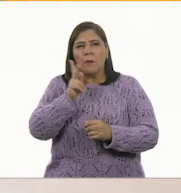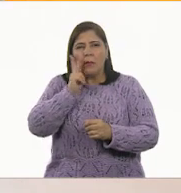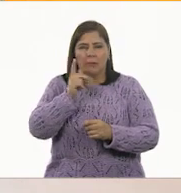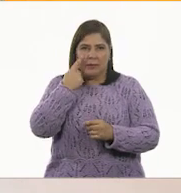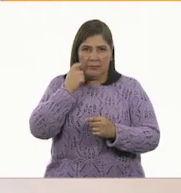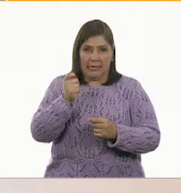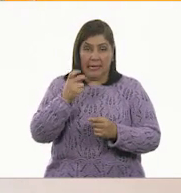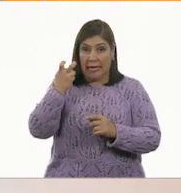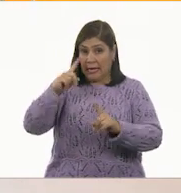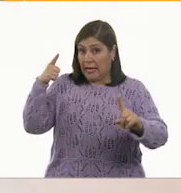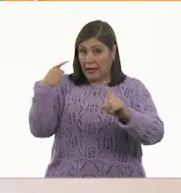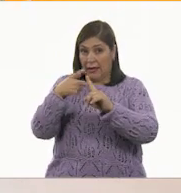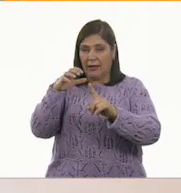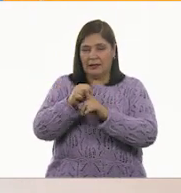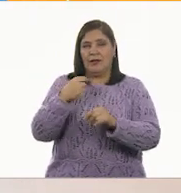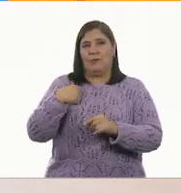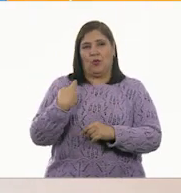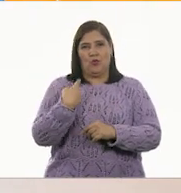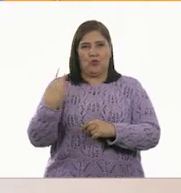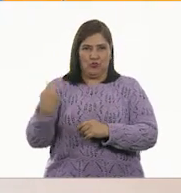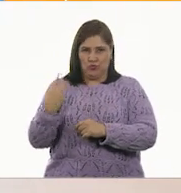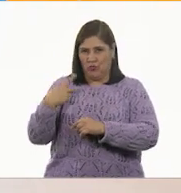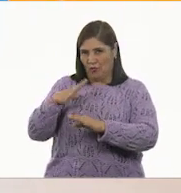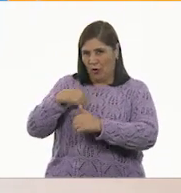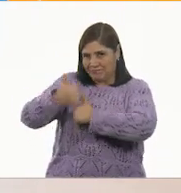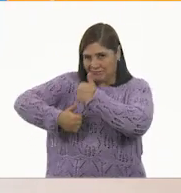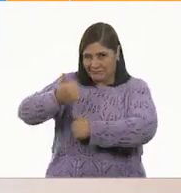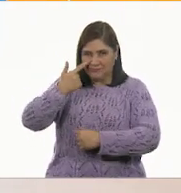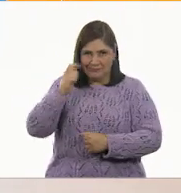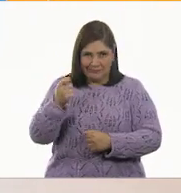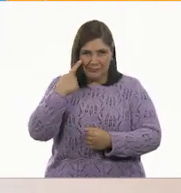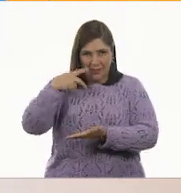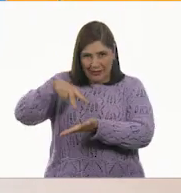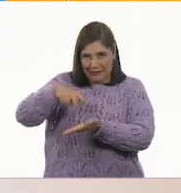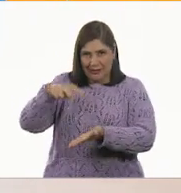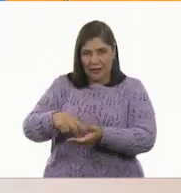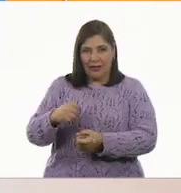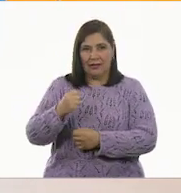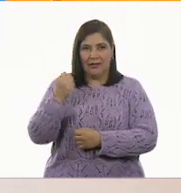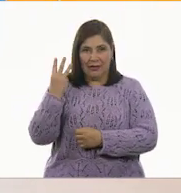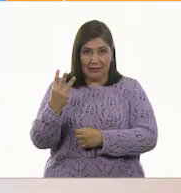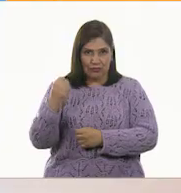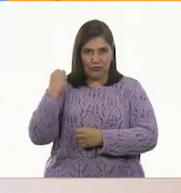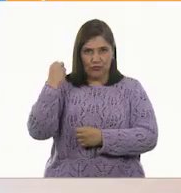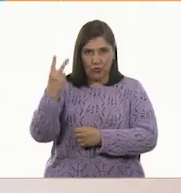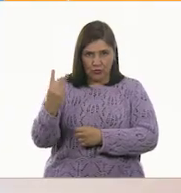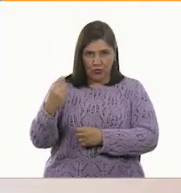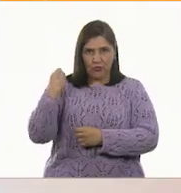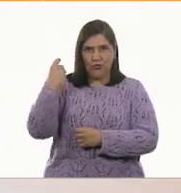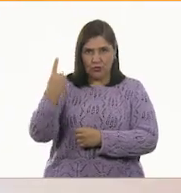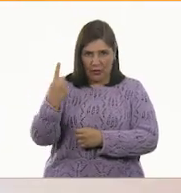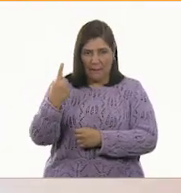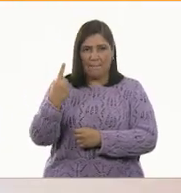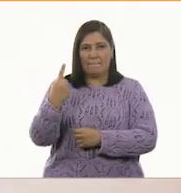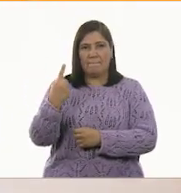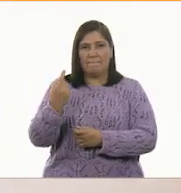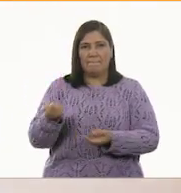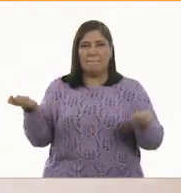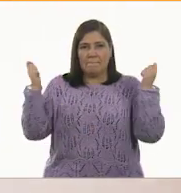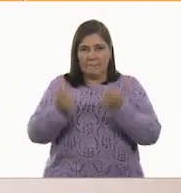Entonces, este reto es entre Aníbal y yo. ¿De acuerdo? Sí. Entonces, vamos a saltar. Venga. Tres, dos, uno. Venga.